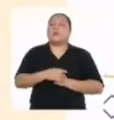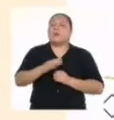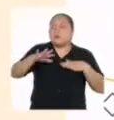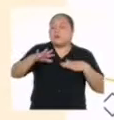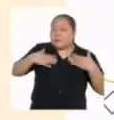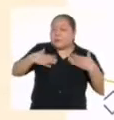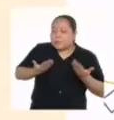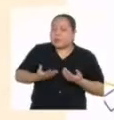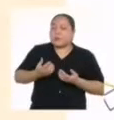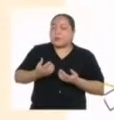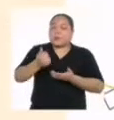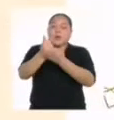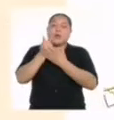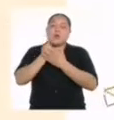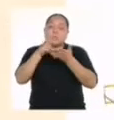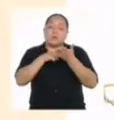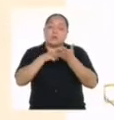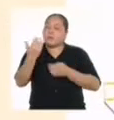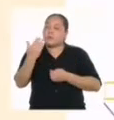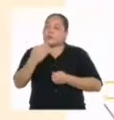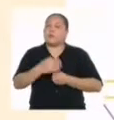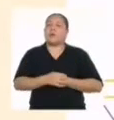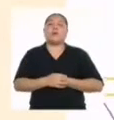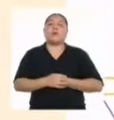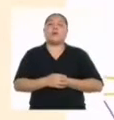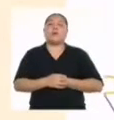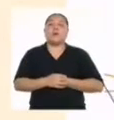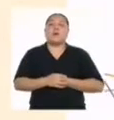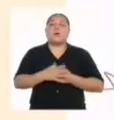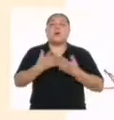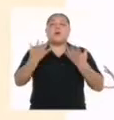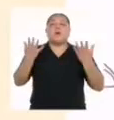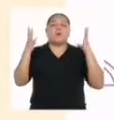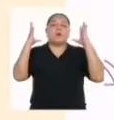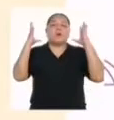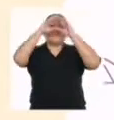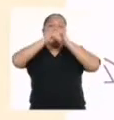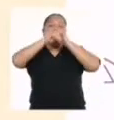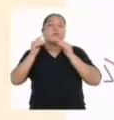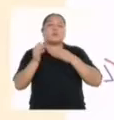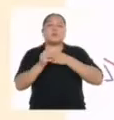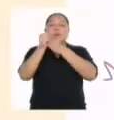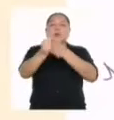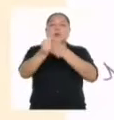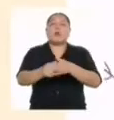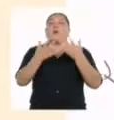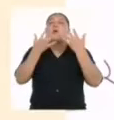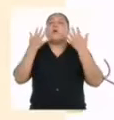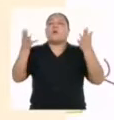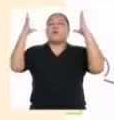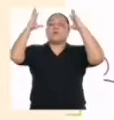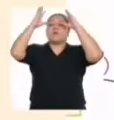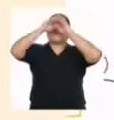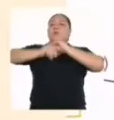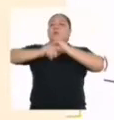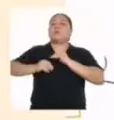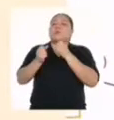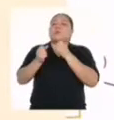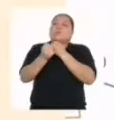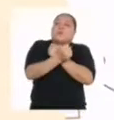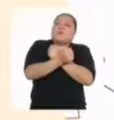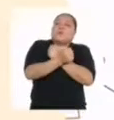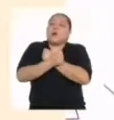¿Me puedes ayudar con la lectura? Oh noche que guiaste. Oh noche amable más que el alborada.